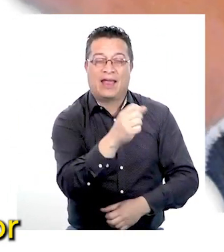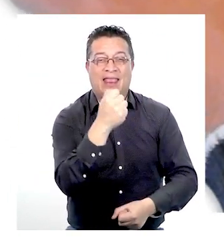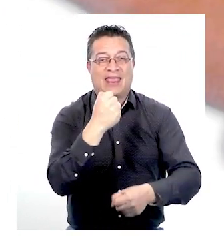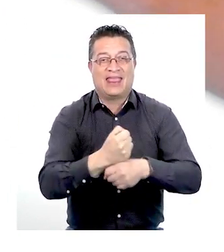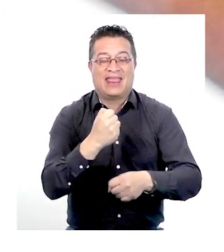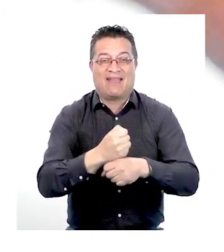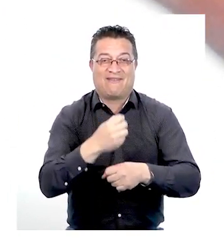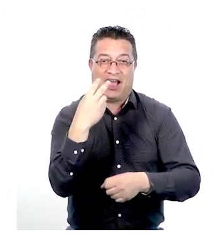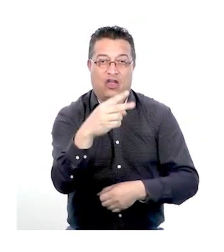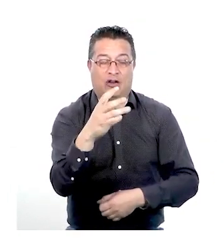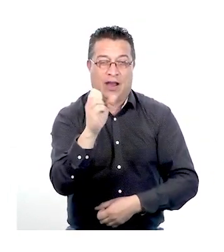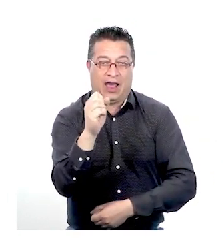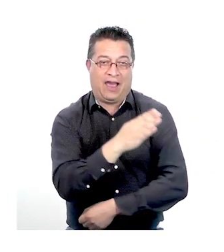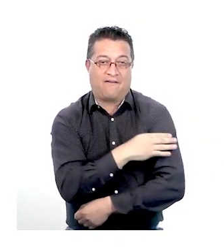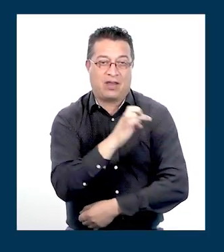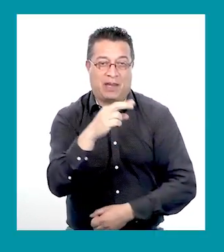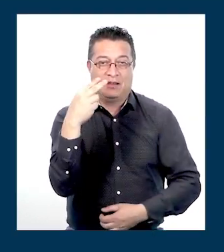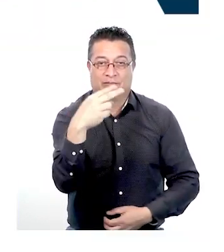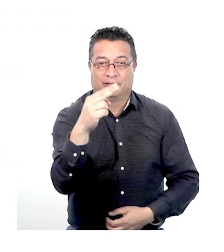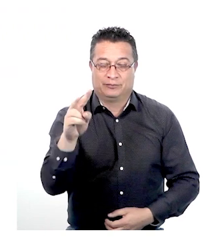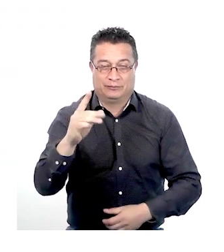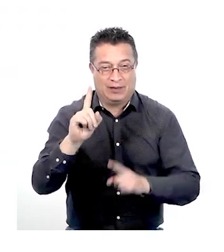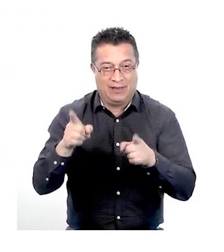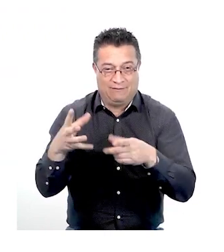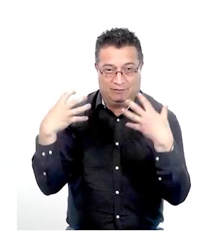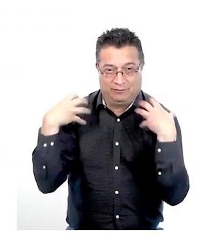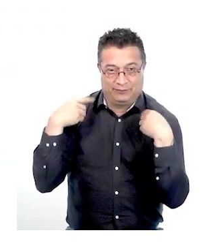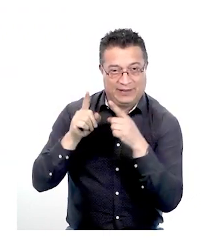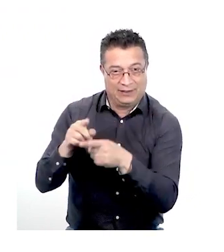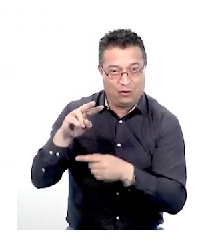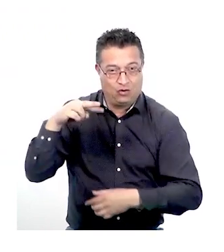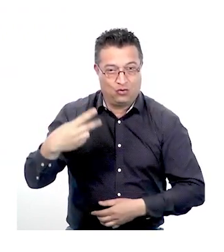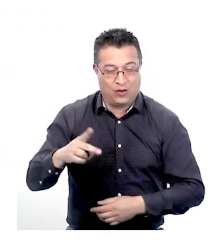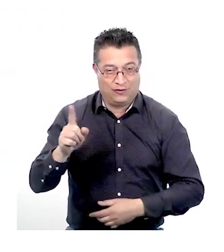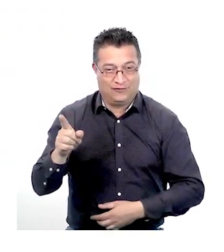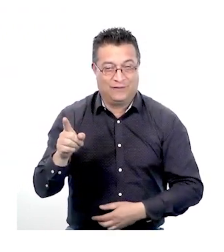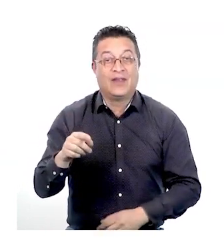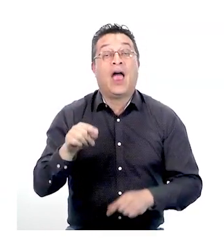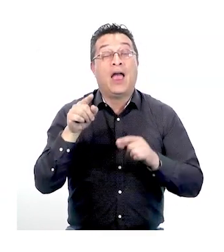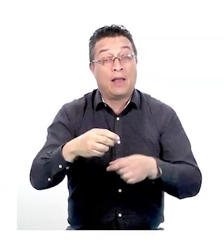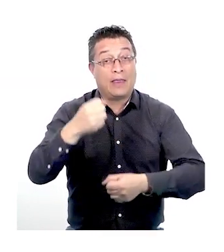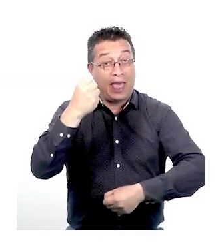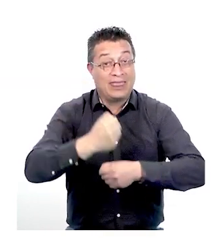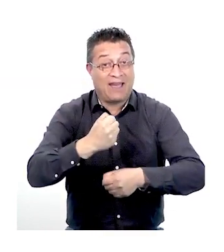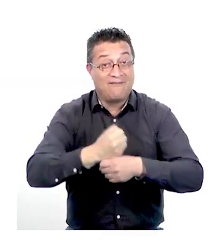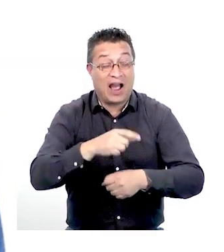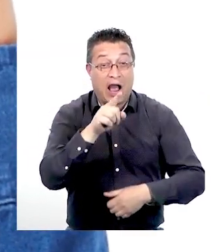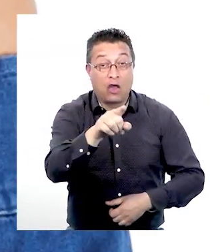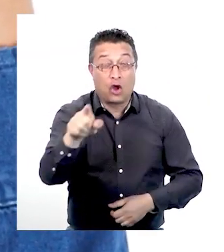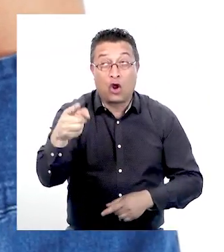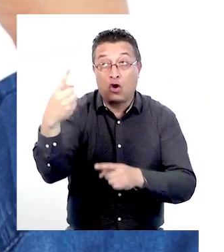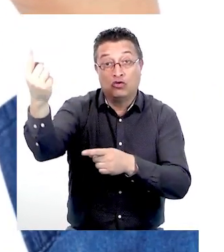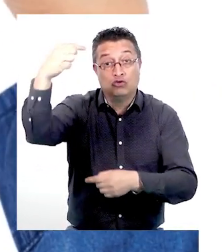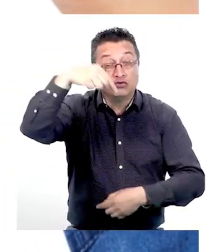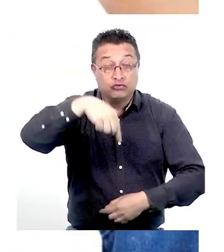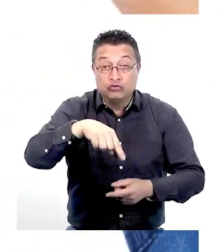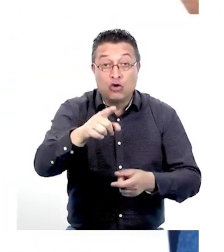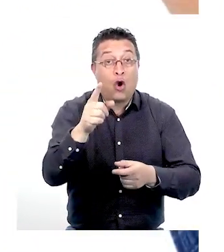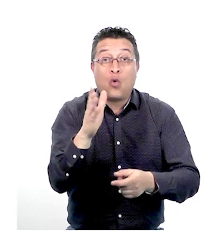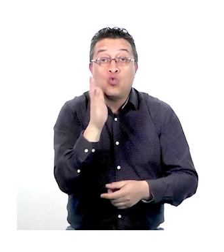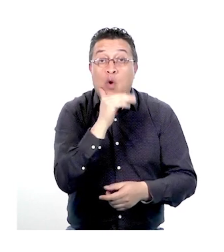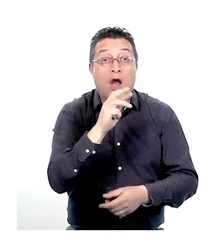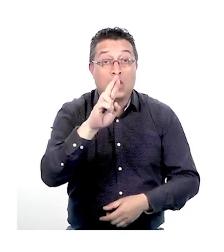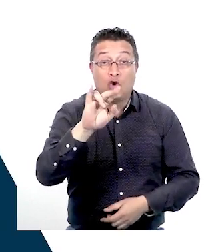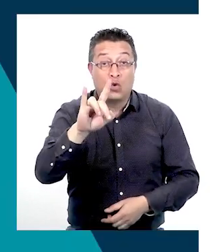trabajador en su AFP. Si la trabajadora o trabajador migrante aún no tiene